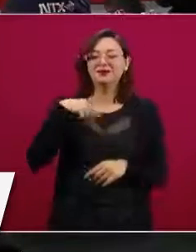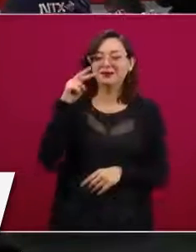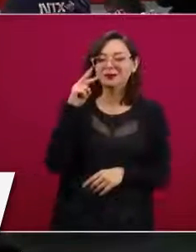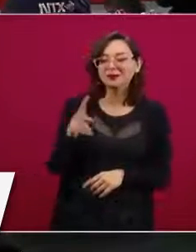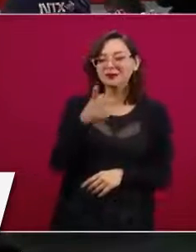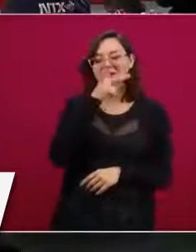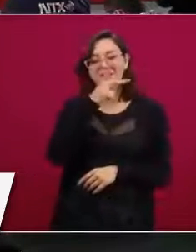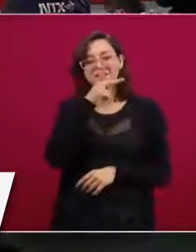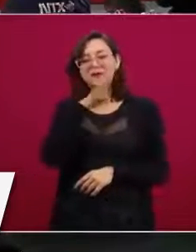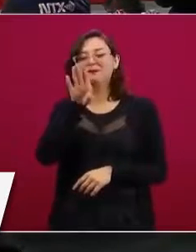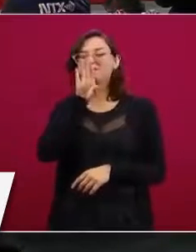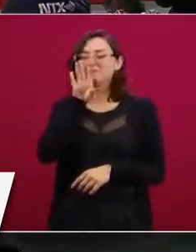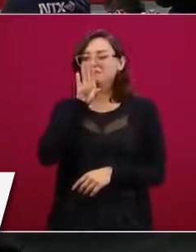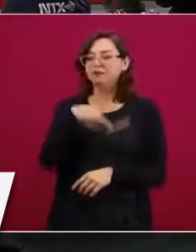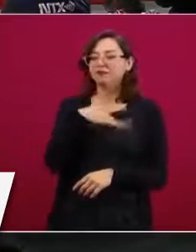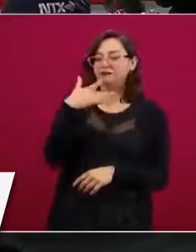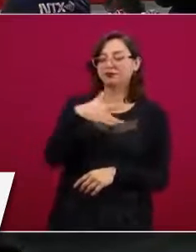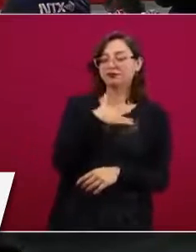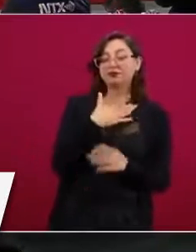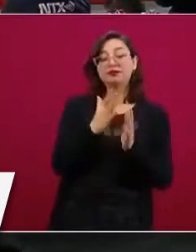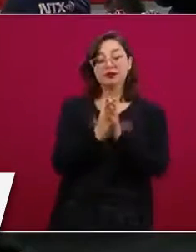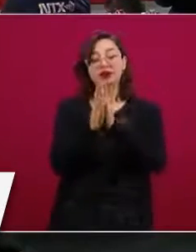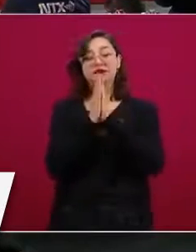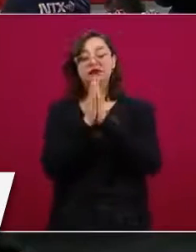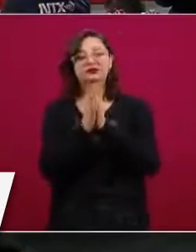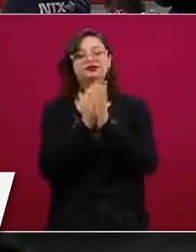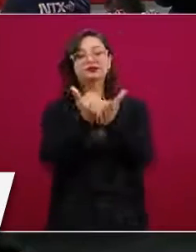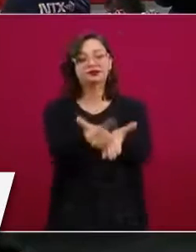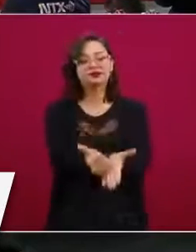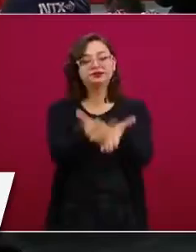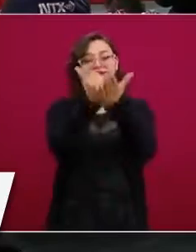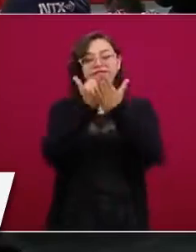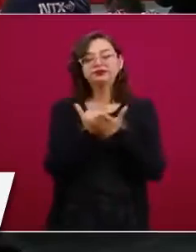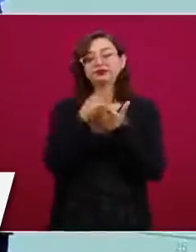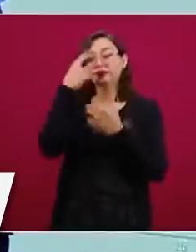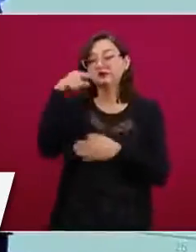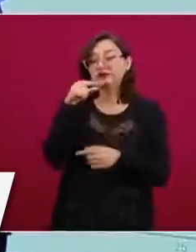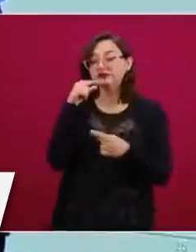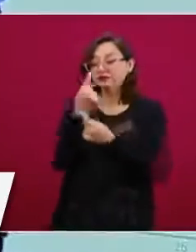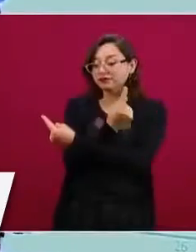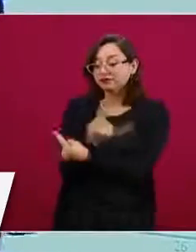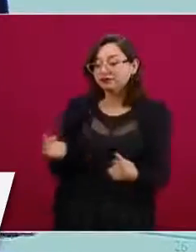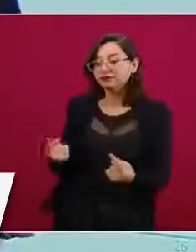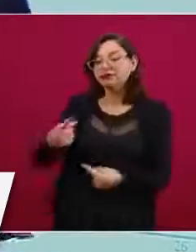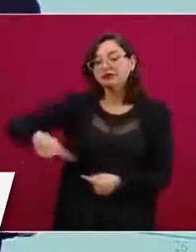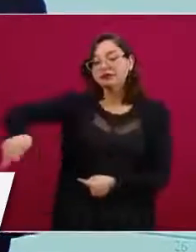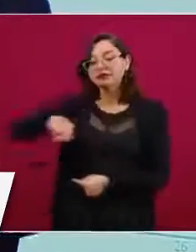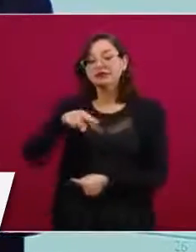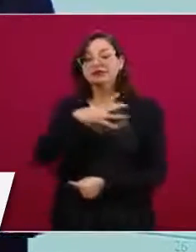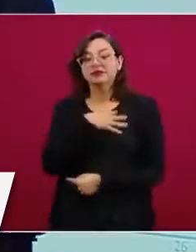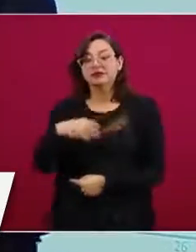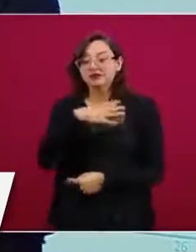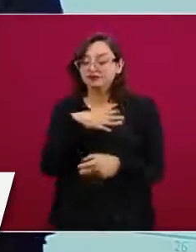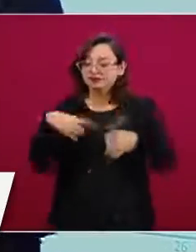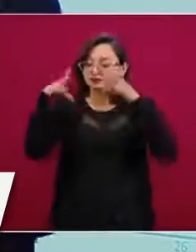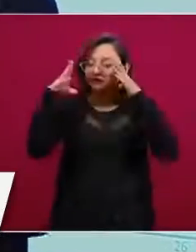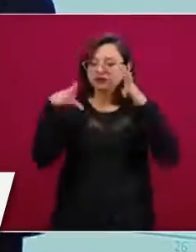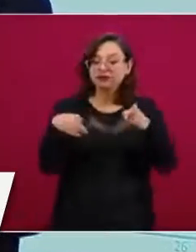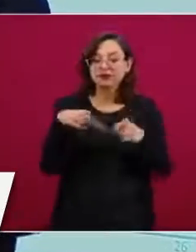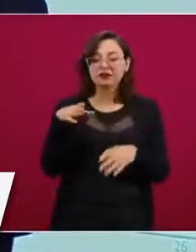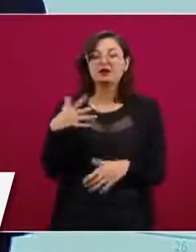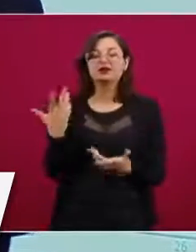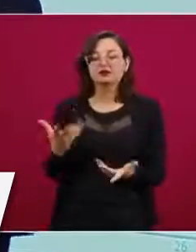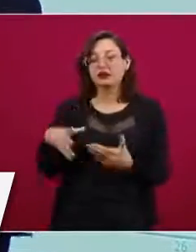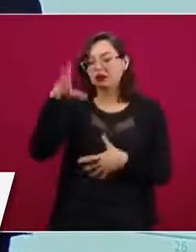madres y padres de familia diciendo por favor ayúdenos a mantener a nuestras hijas e hijos concentrados en